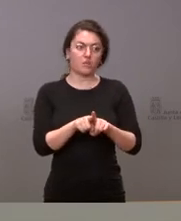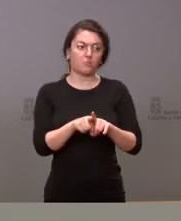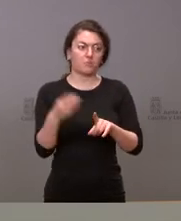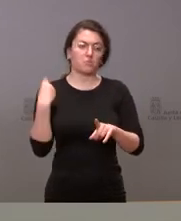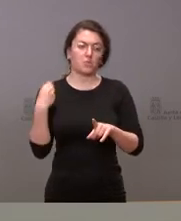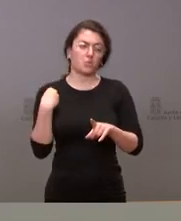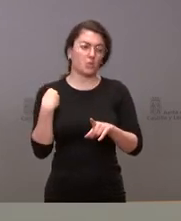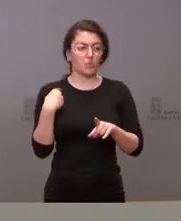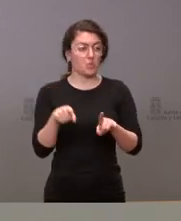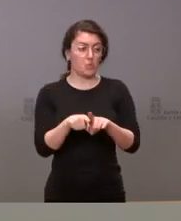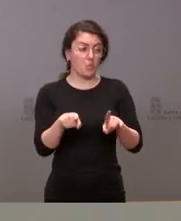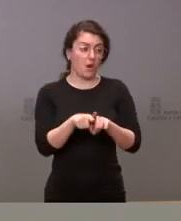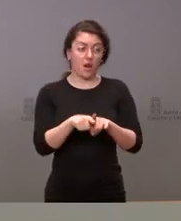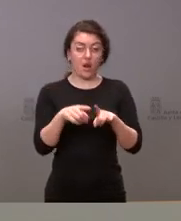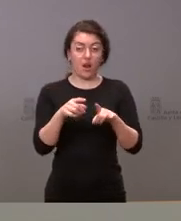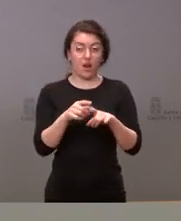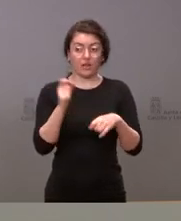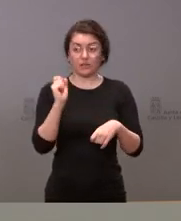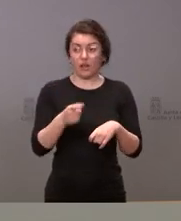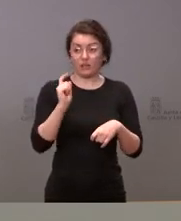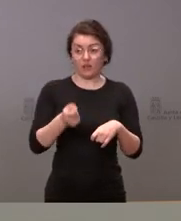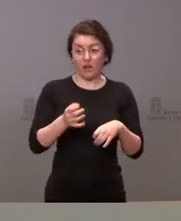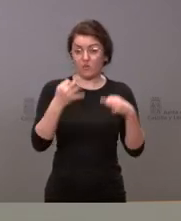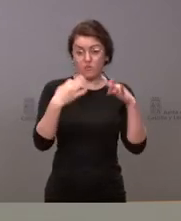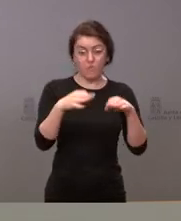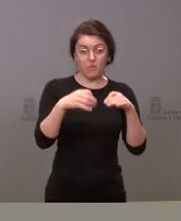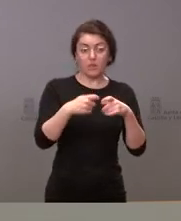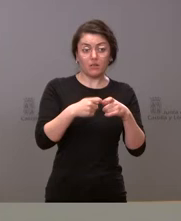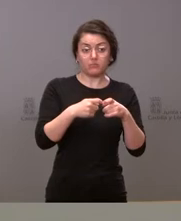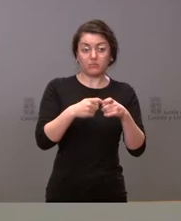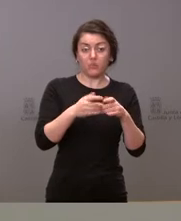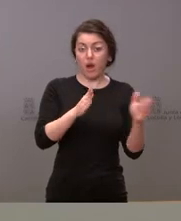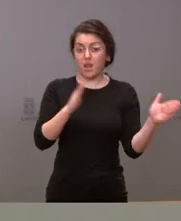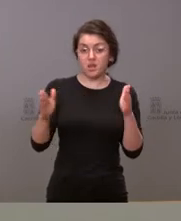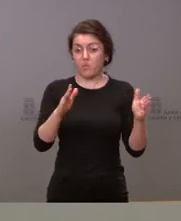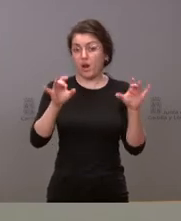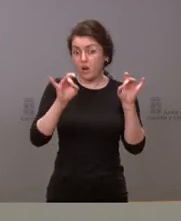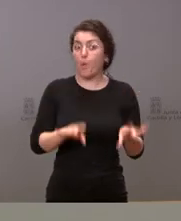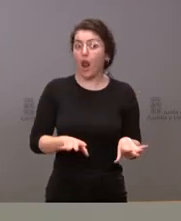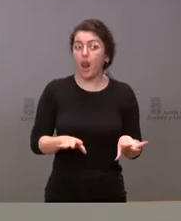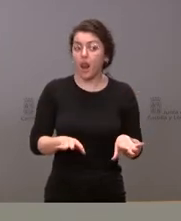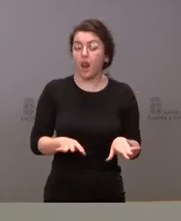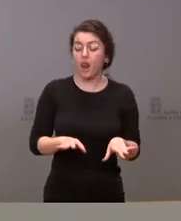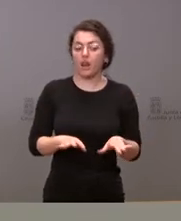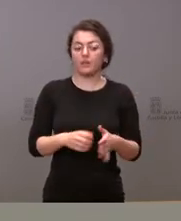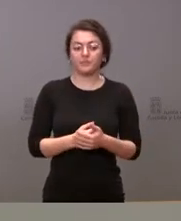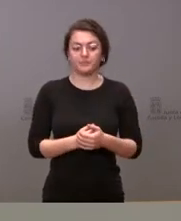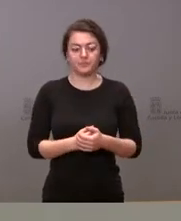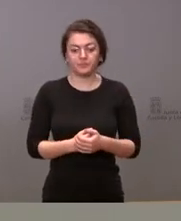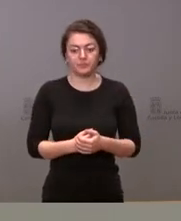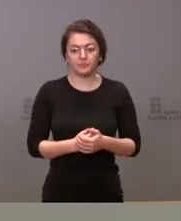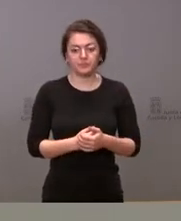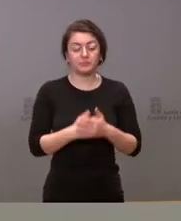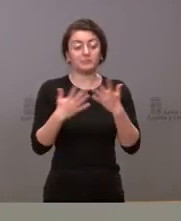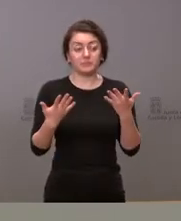habitual en otras elecciones autonómicas incluso ante el hecho de que en función del